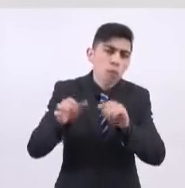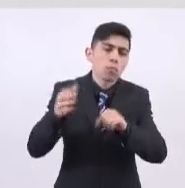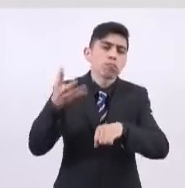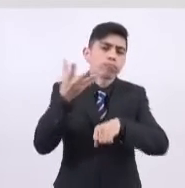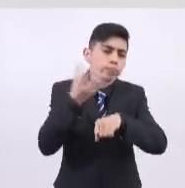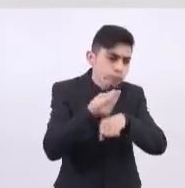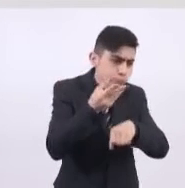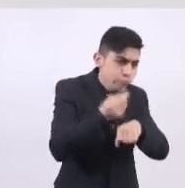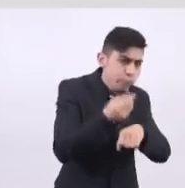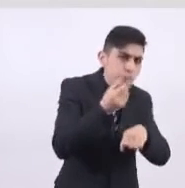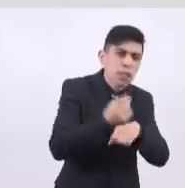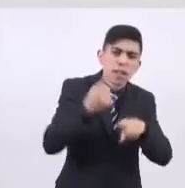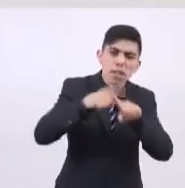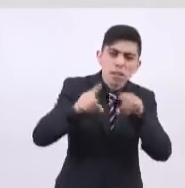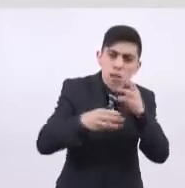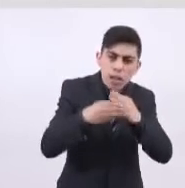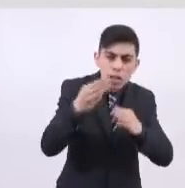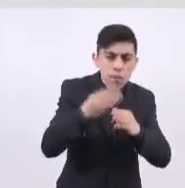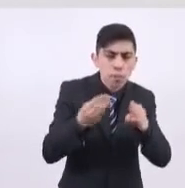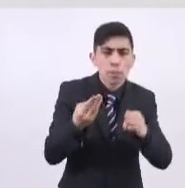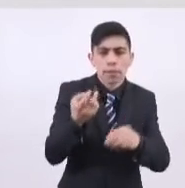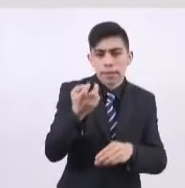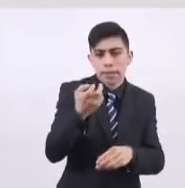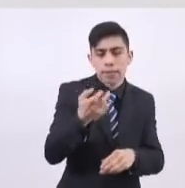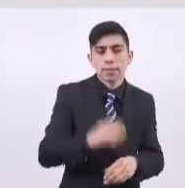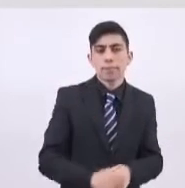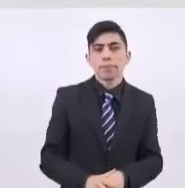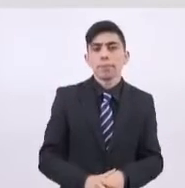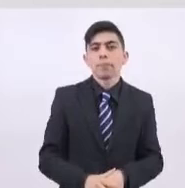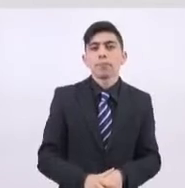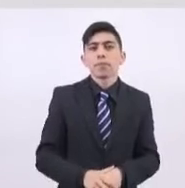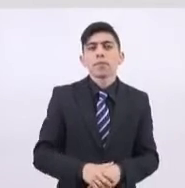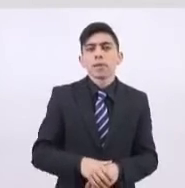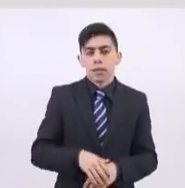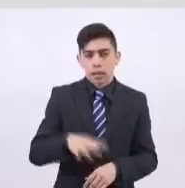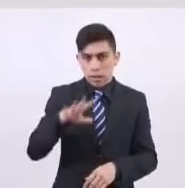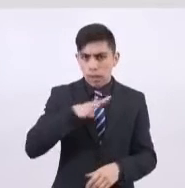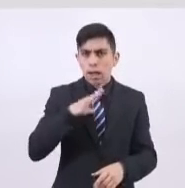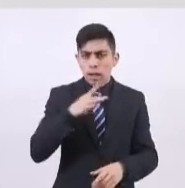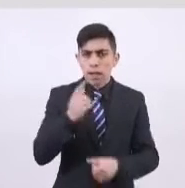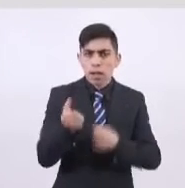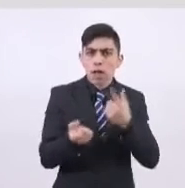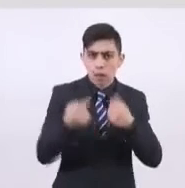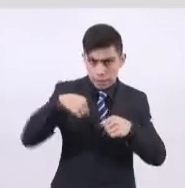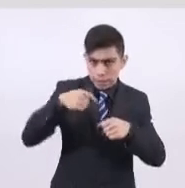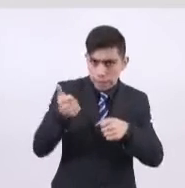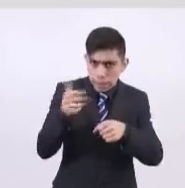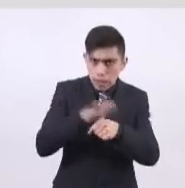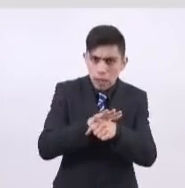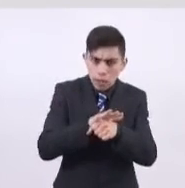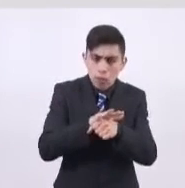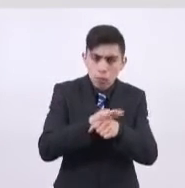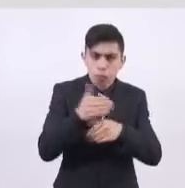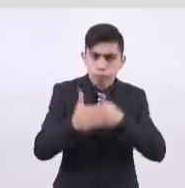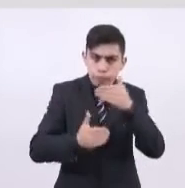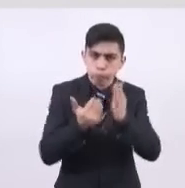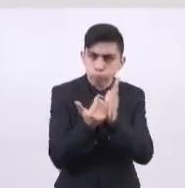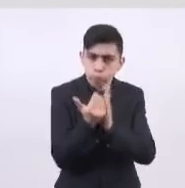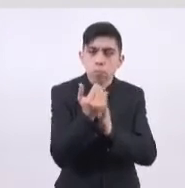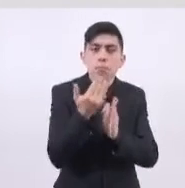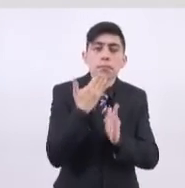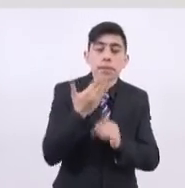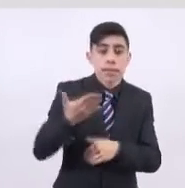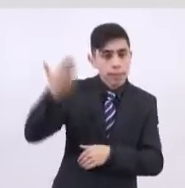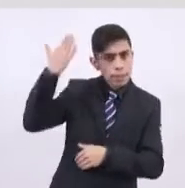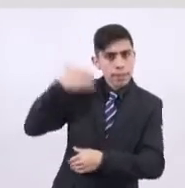fijas y material rodante. Hay avances importantes en esta administración. Con respecto a 2018,